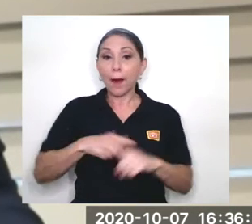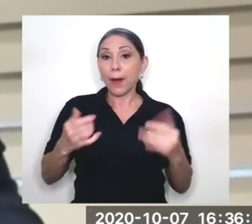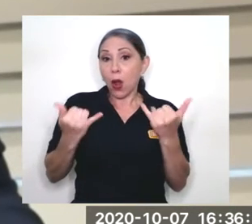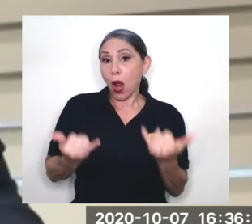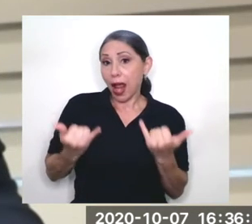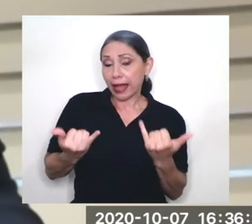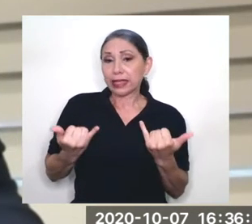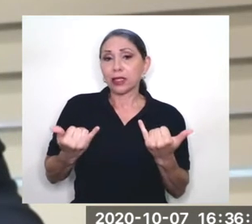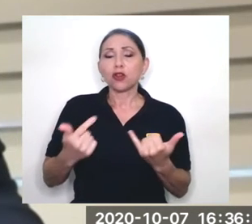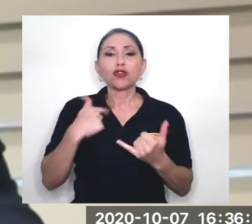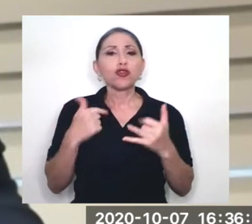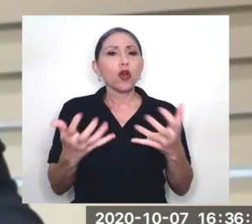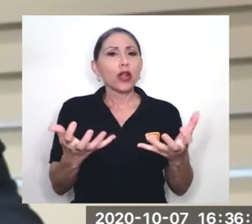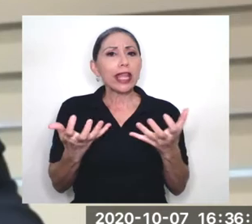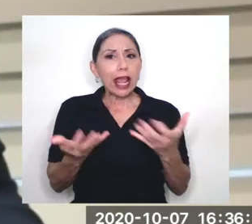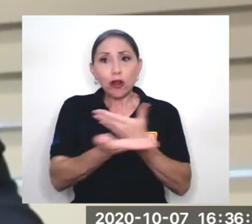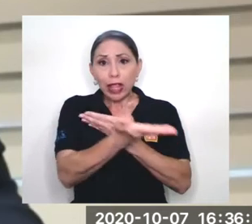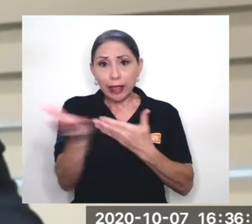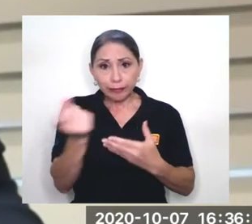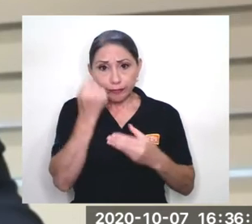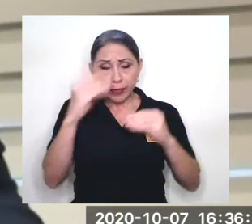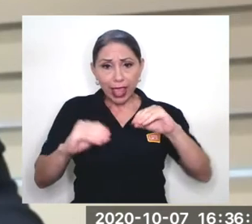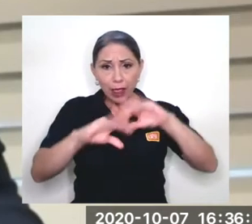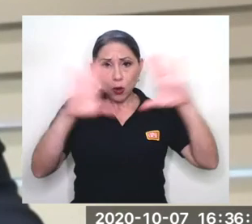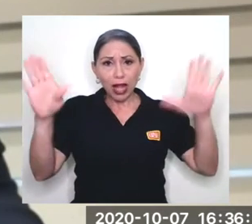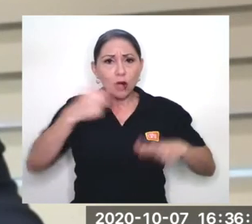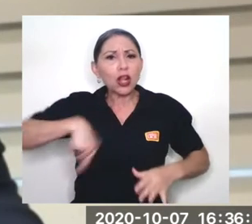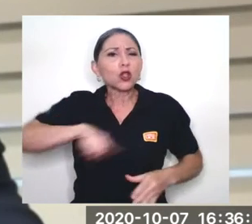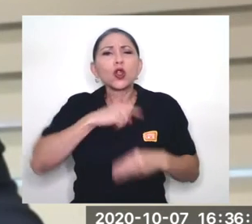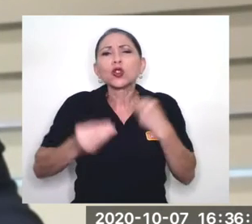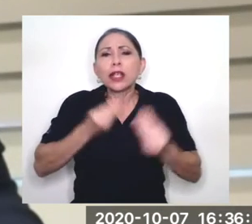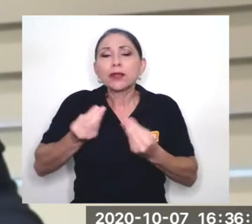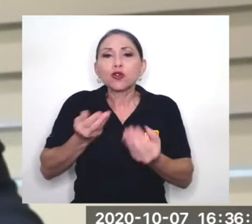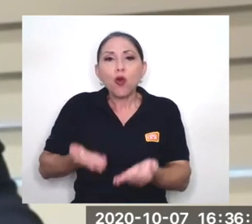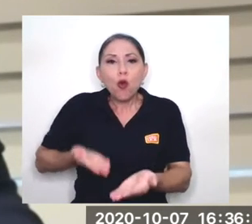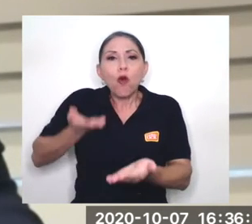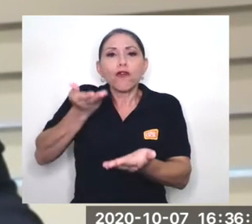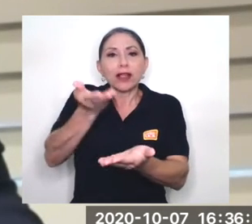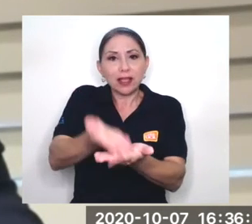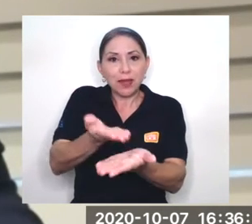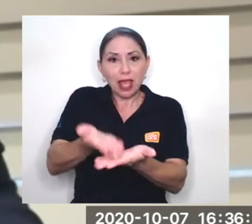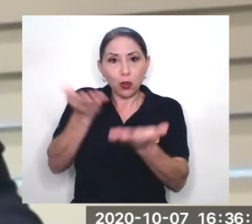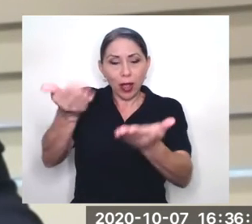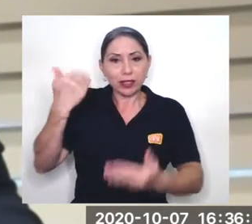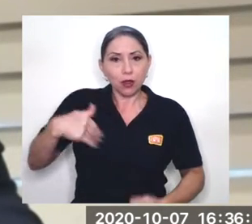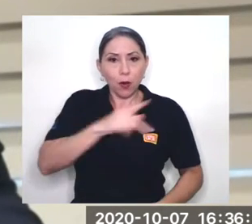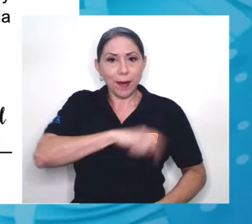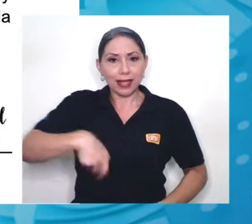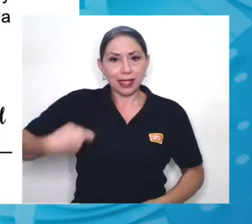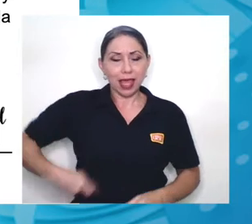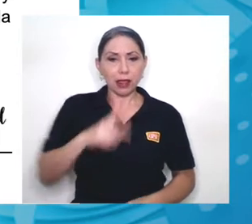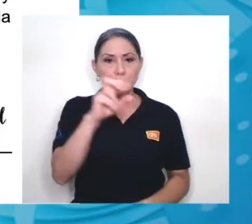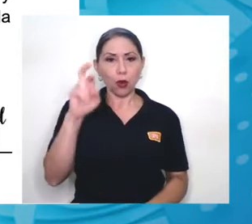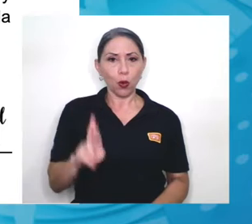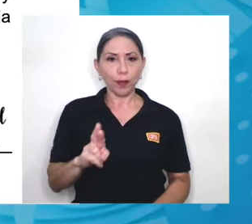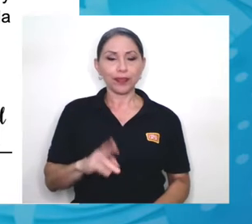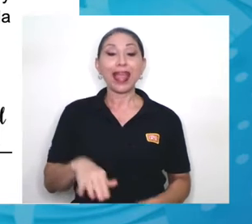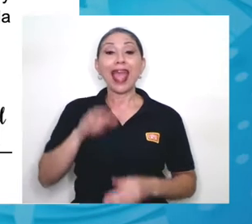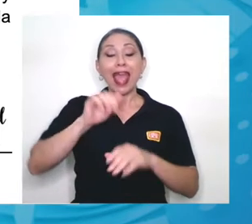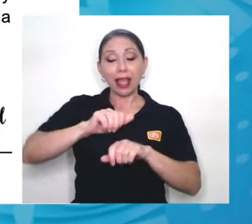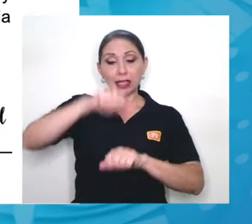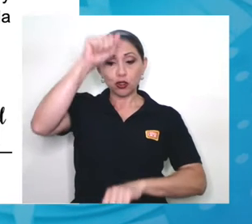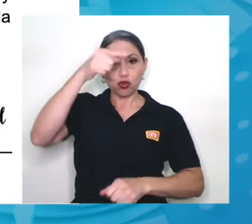momento yo quiero que quede muy claro que lo que hicimos fue un ofrecimiento al señor presidente de la República. En su